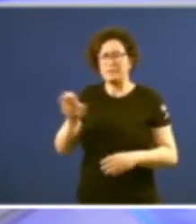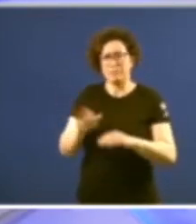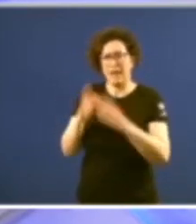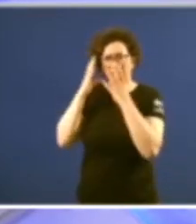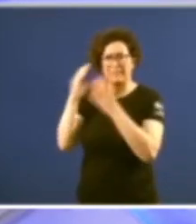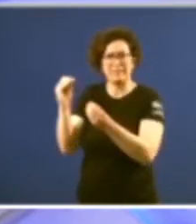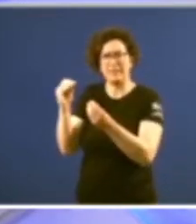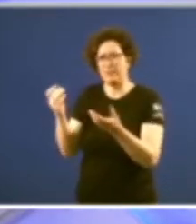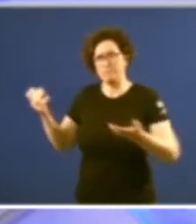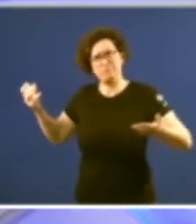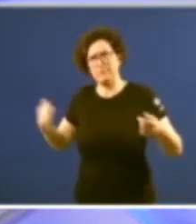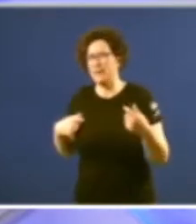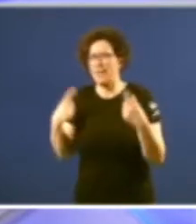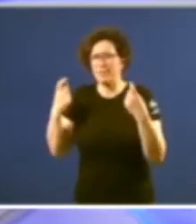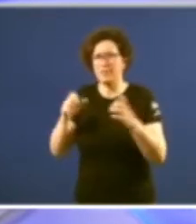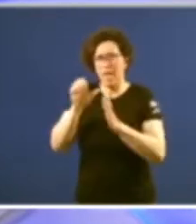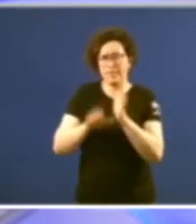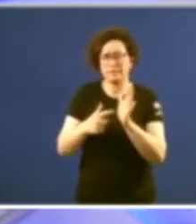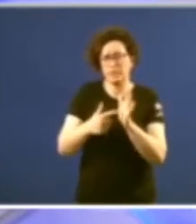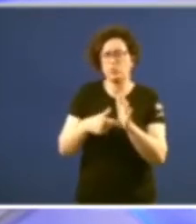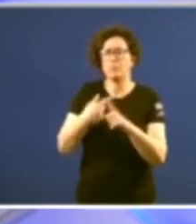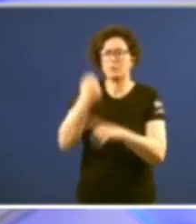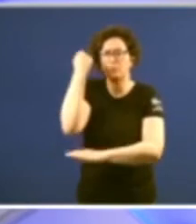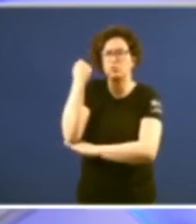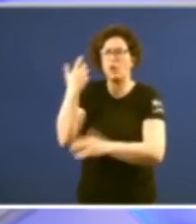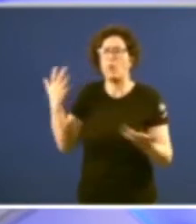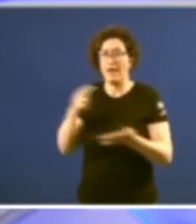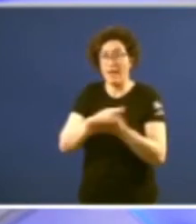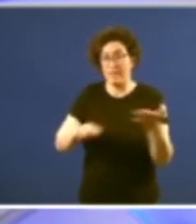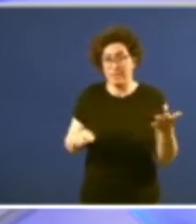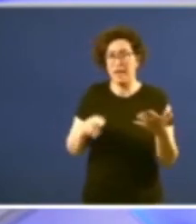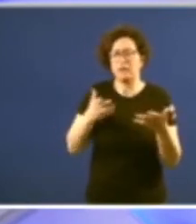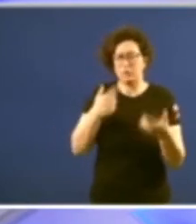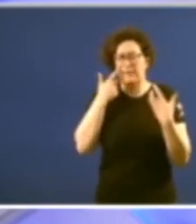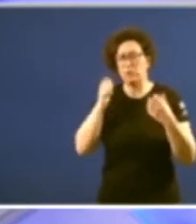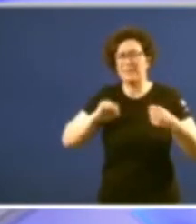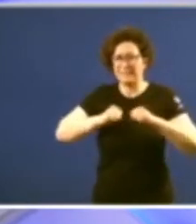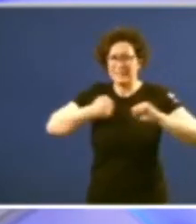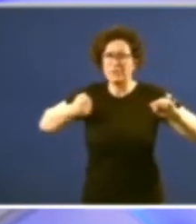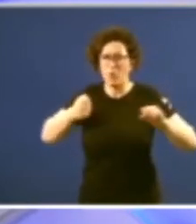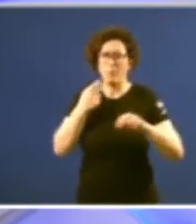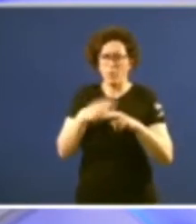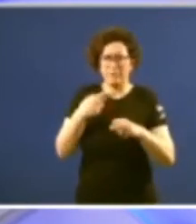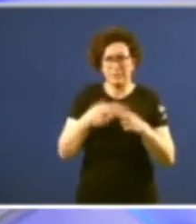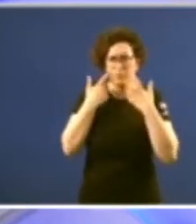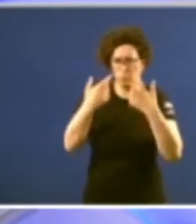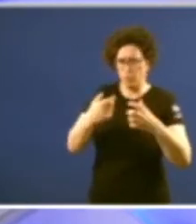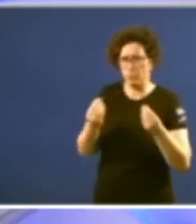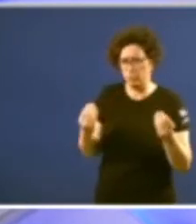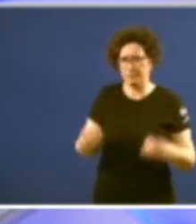a necesidade do estatuto e a posición de Galicia a tensión por tanto política era moi grande